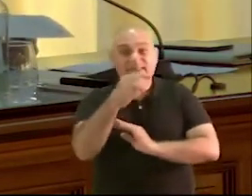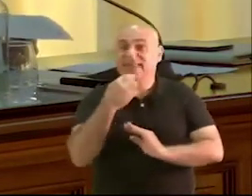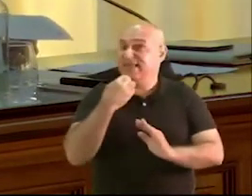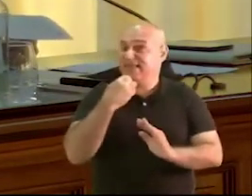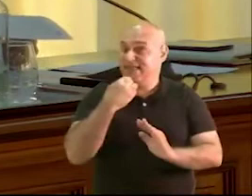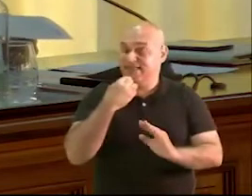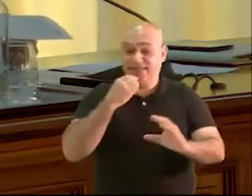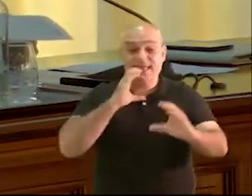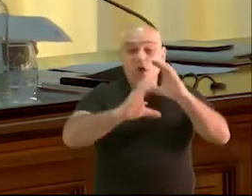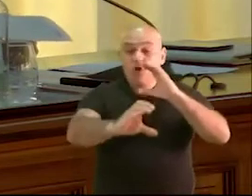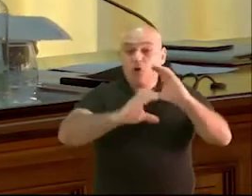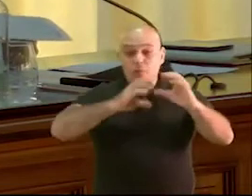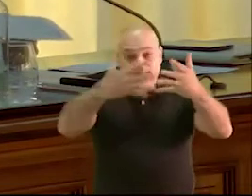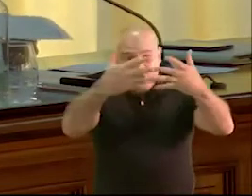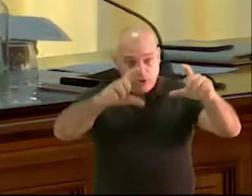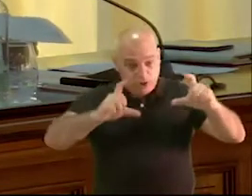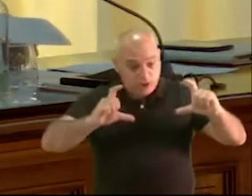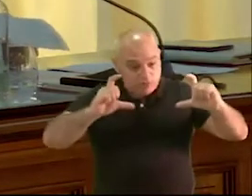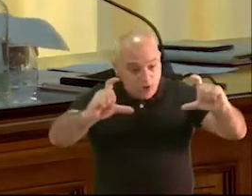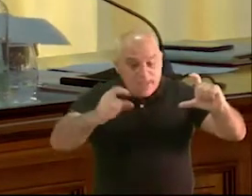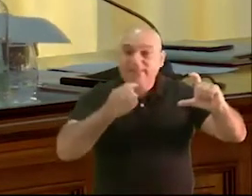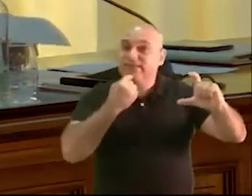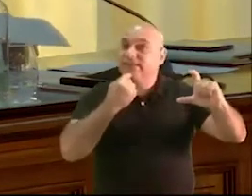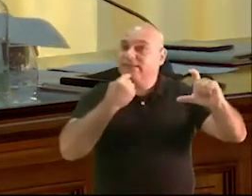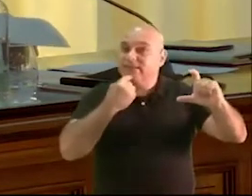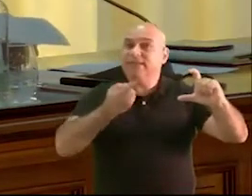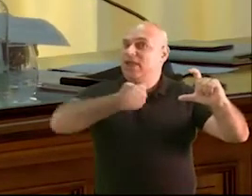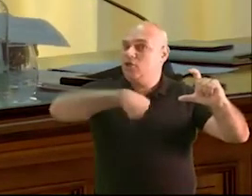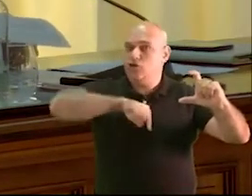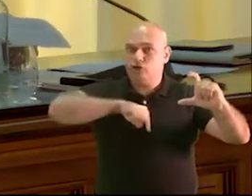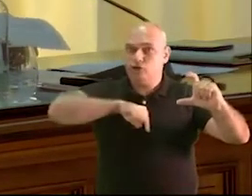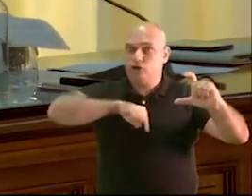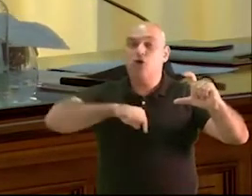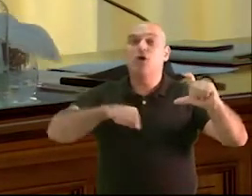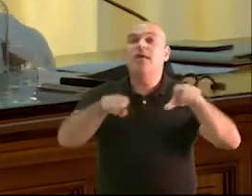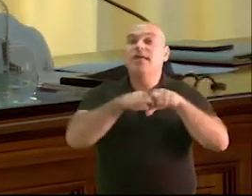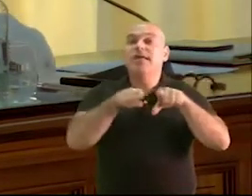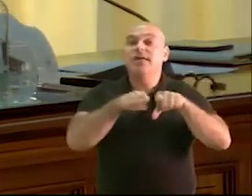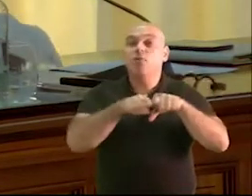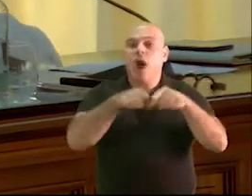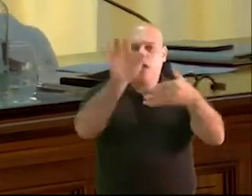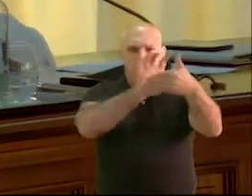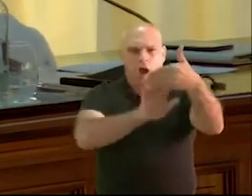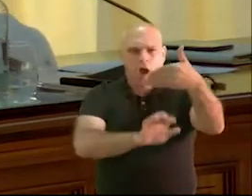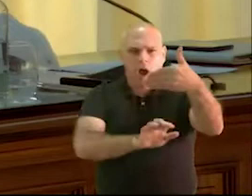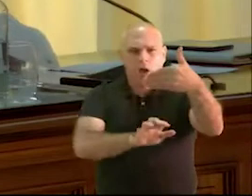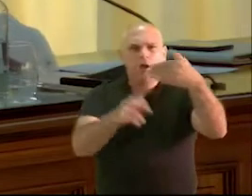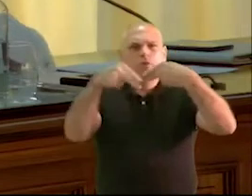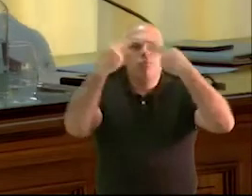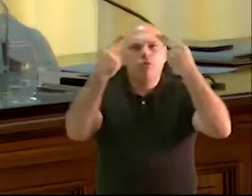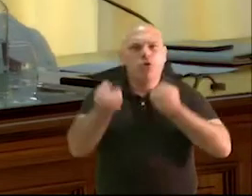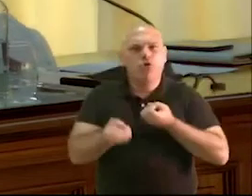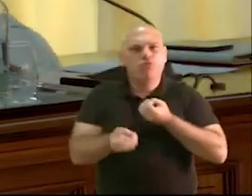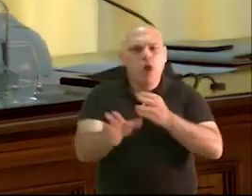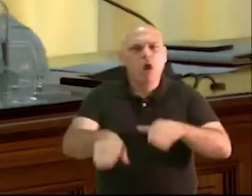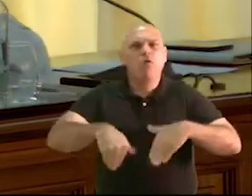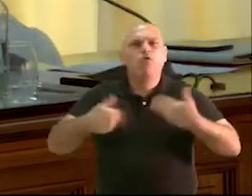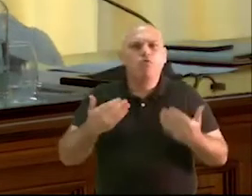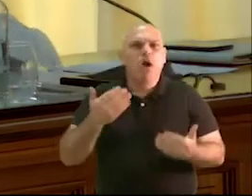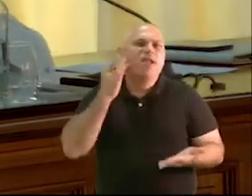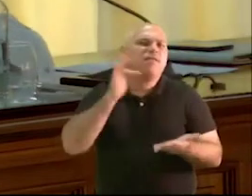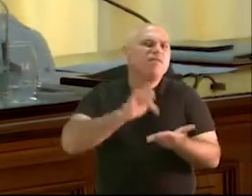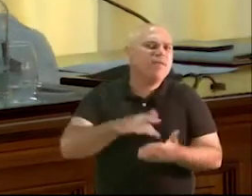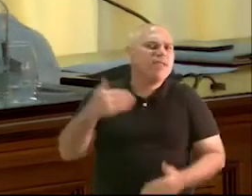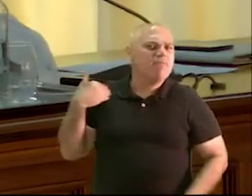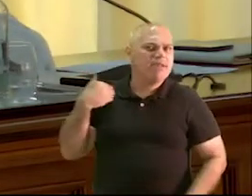el pleno toma conocimiento declarándose así por la presidenta de lo siguiente, escrito de fecha 7 de mayo de 2021 con